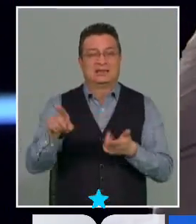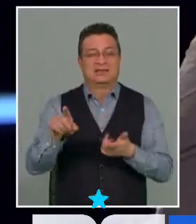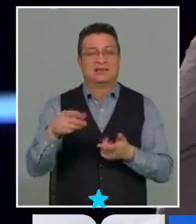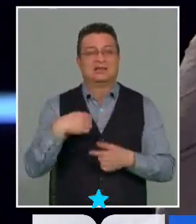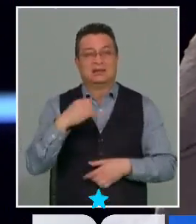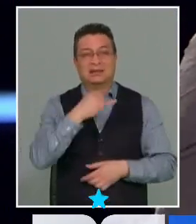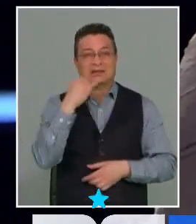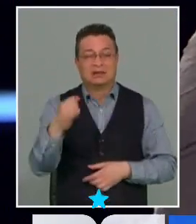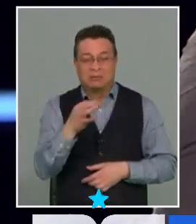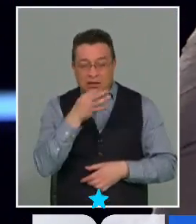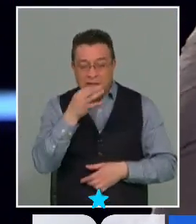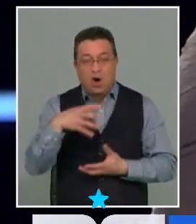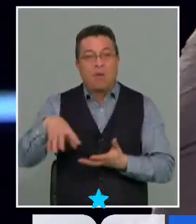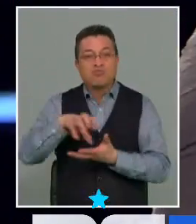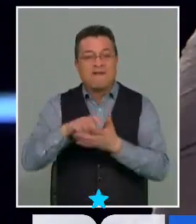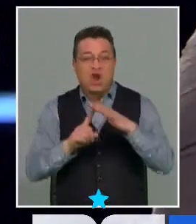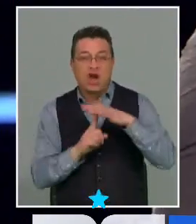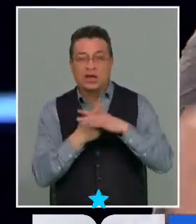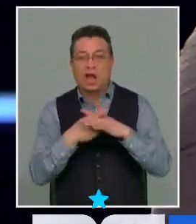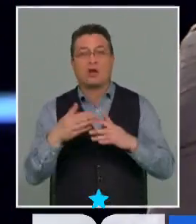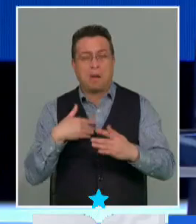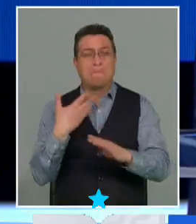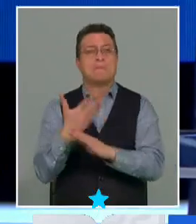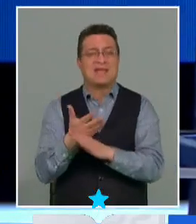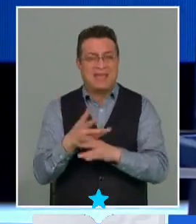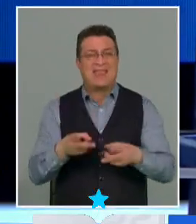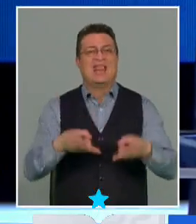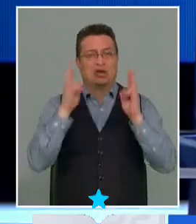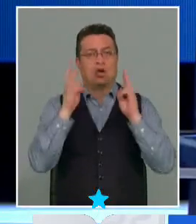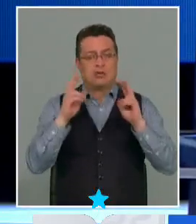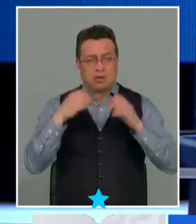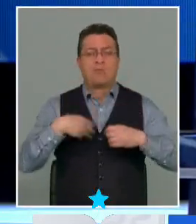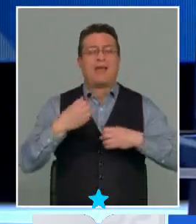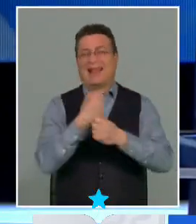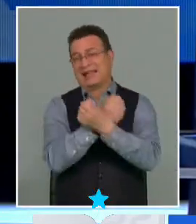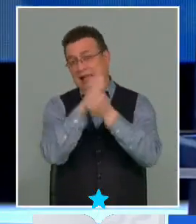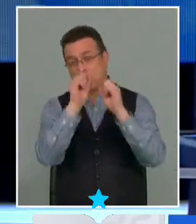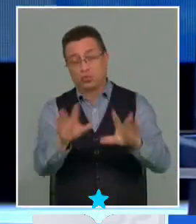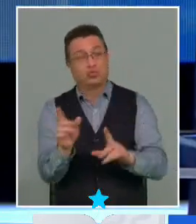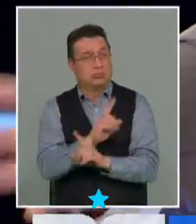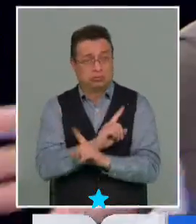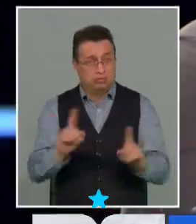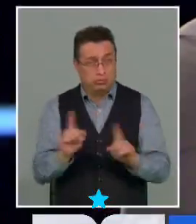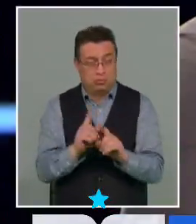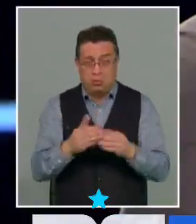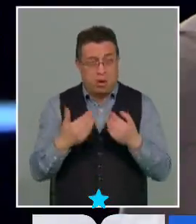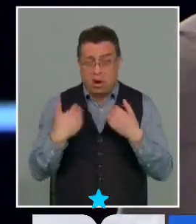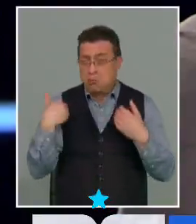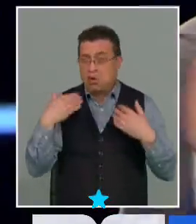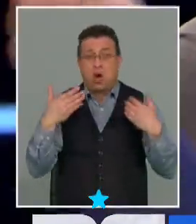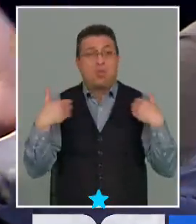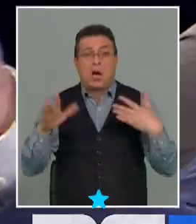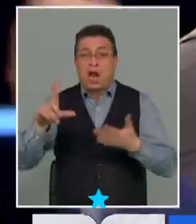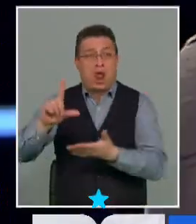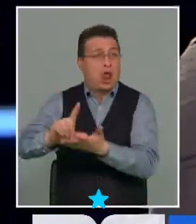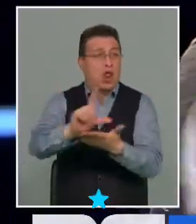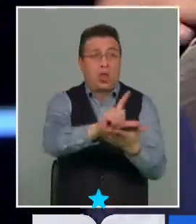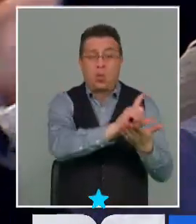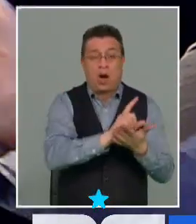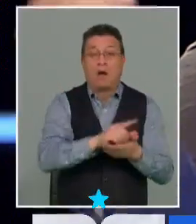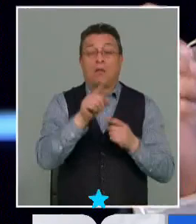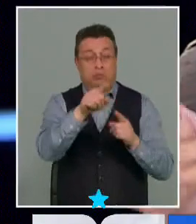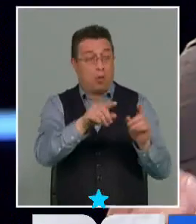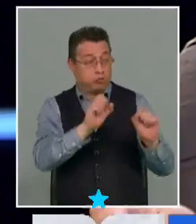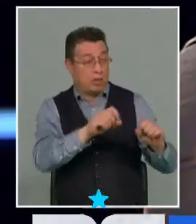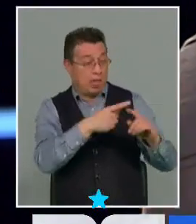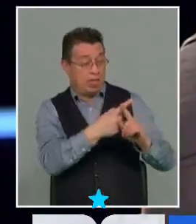nosotros como pueblo originario reivindicamos derechos nunca vamos a renunciar a esos derechos independientes de la vereda en la cual estemos por ejemplo Adolfo puede